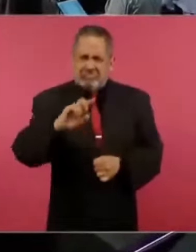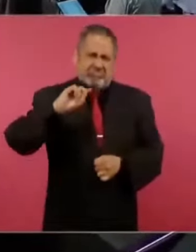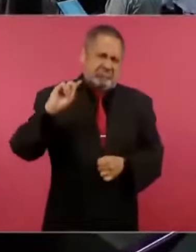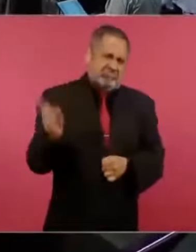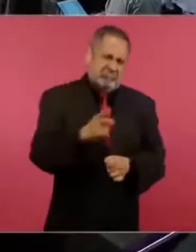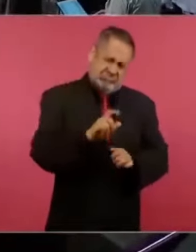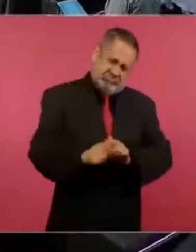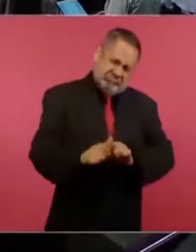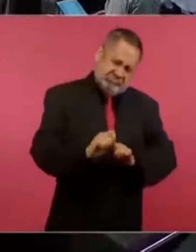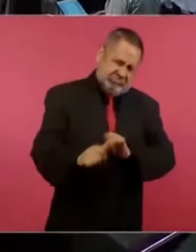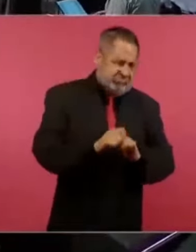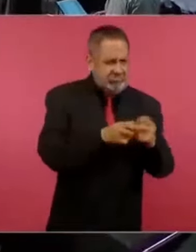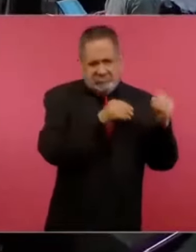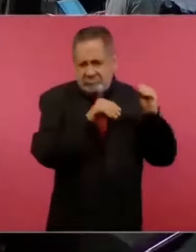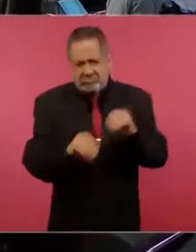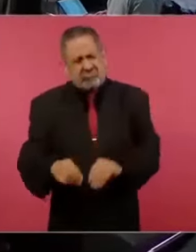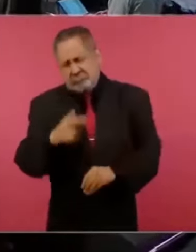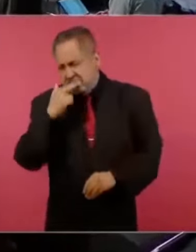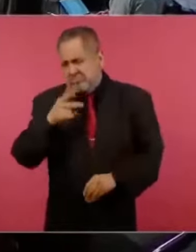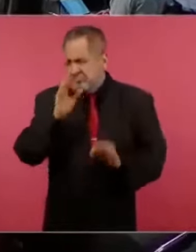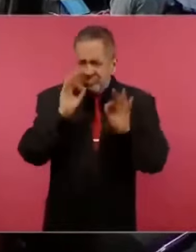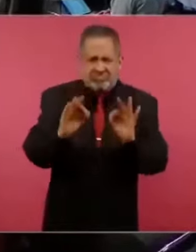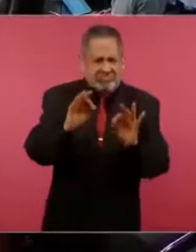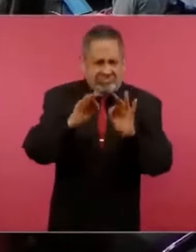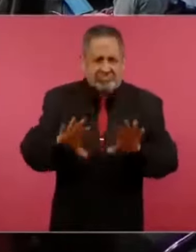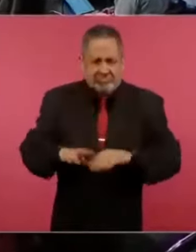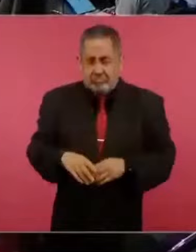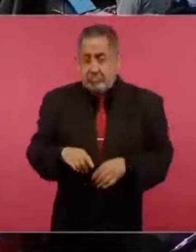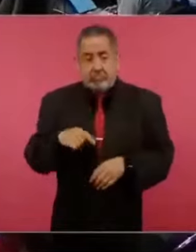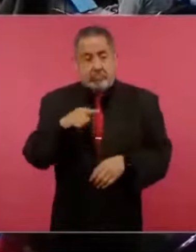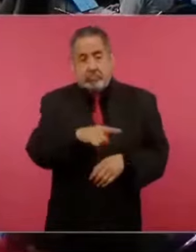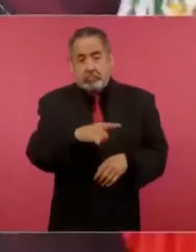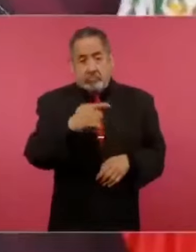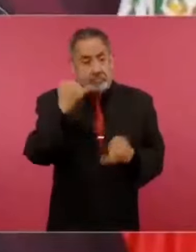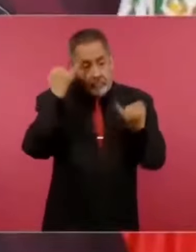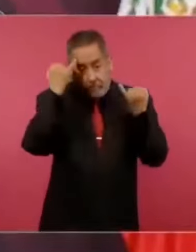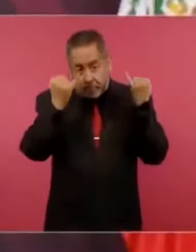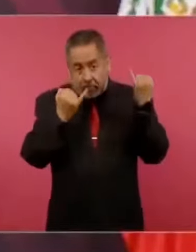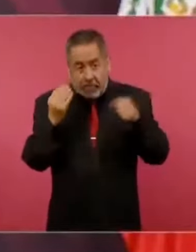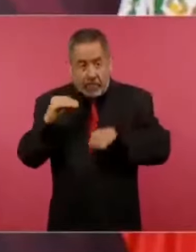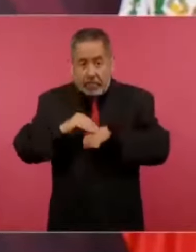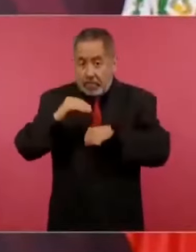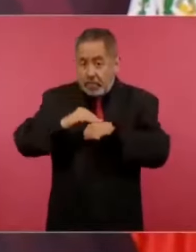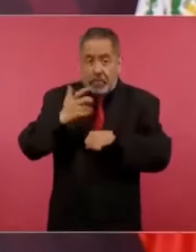pero además inventaron algo, esto para los jóvenes,